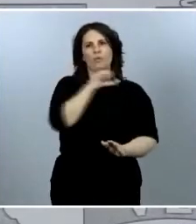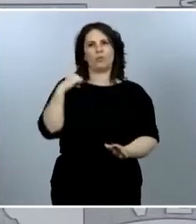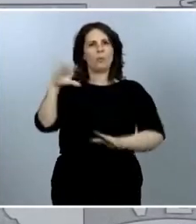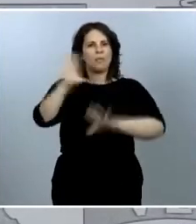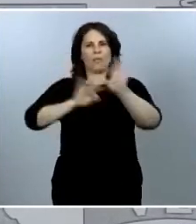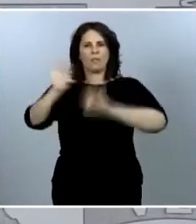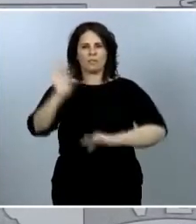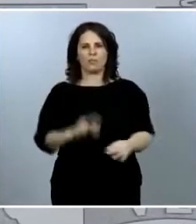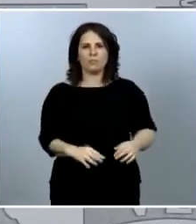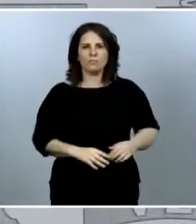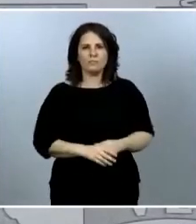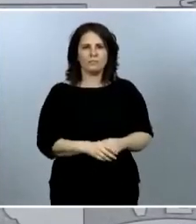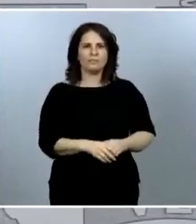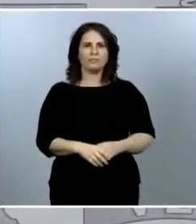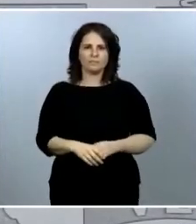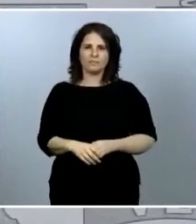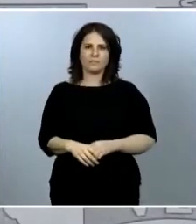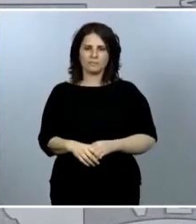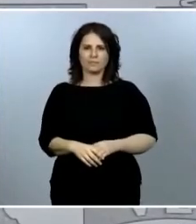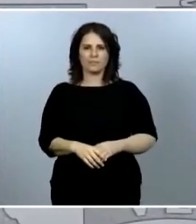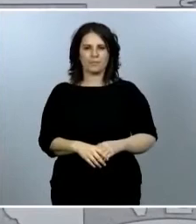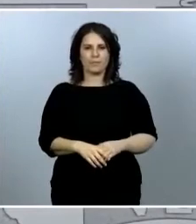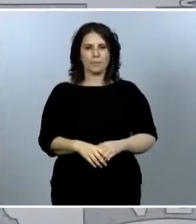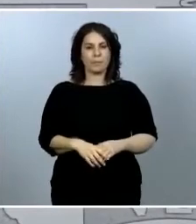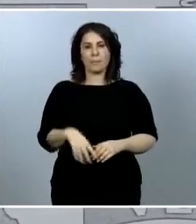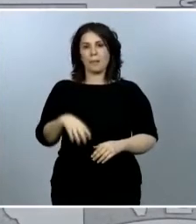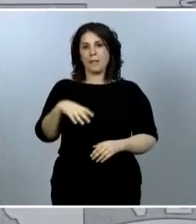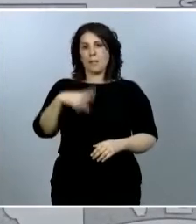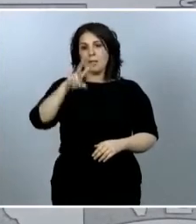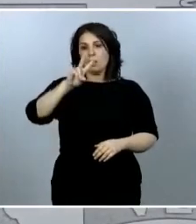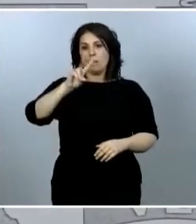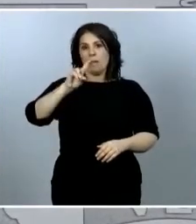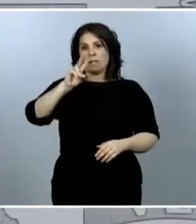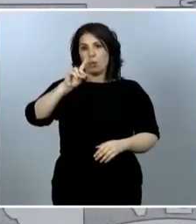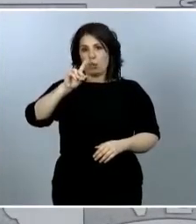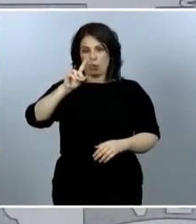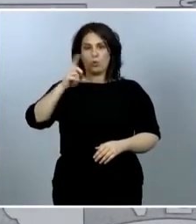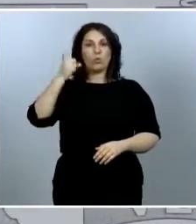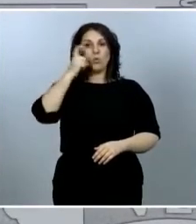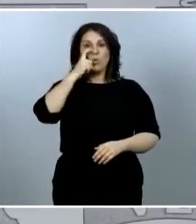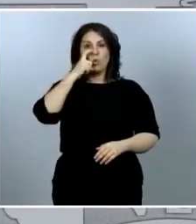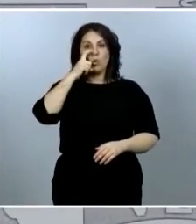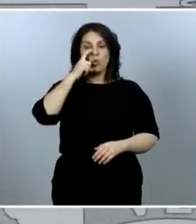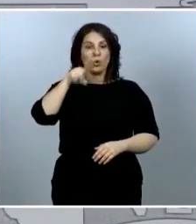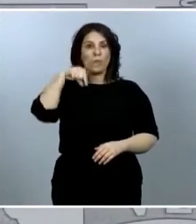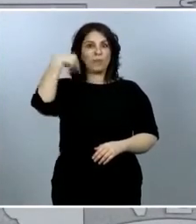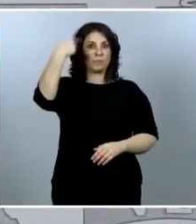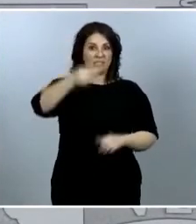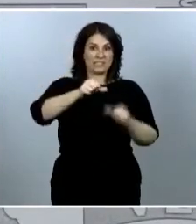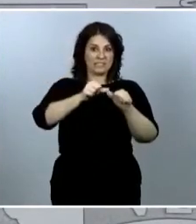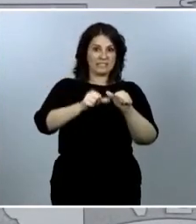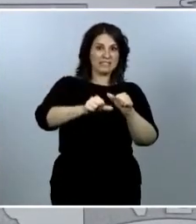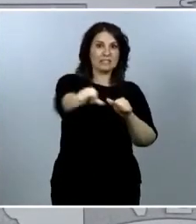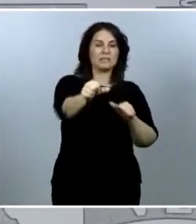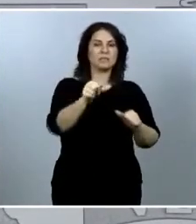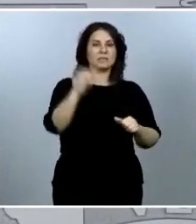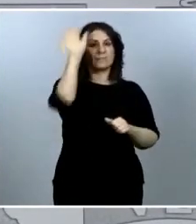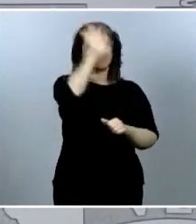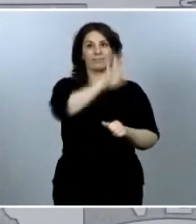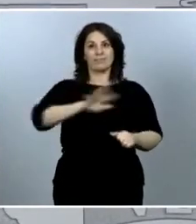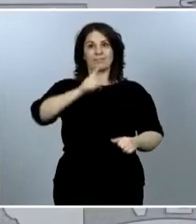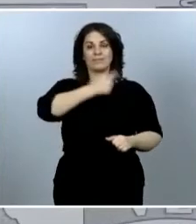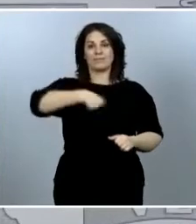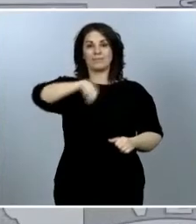pocas semanas, en todo caso, después del 21 de junio, nos tocará movernos al conjunto del país en una realidad